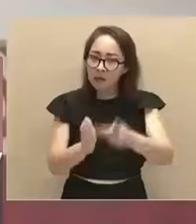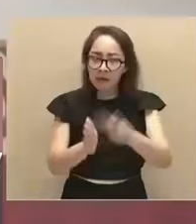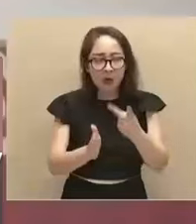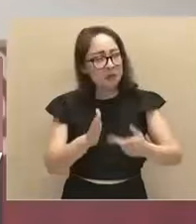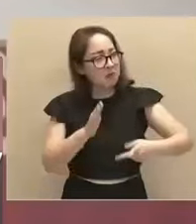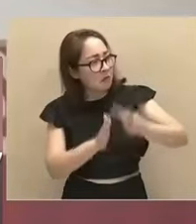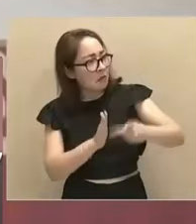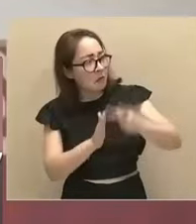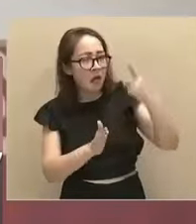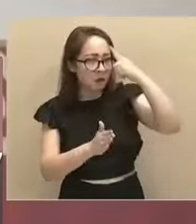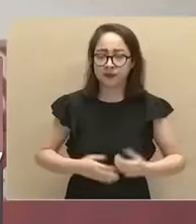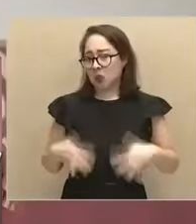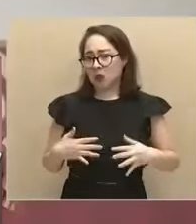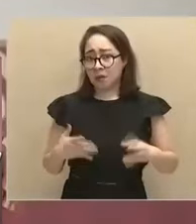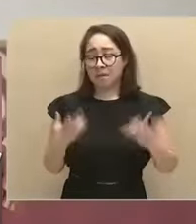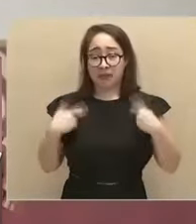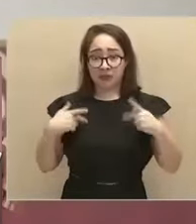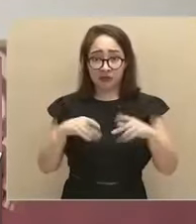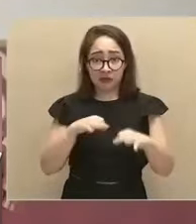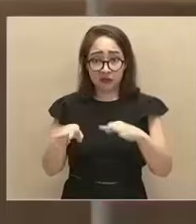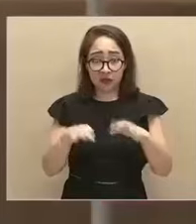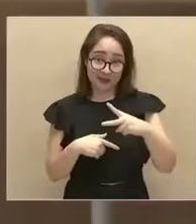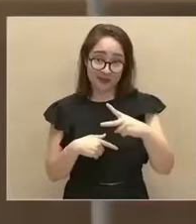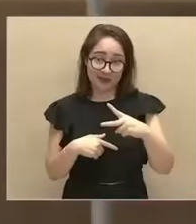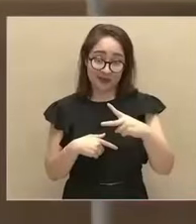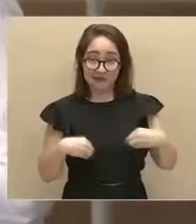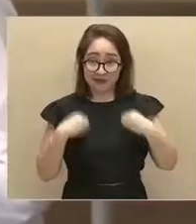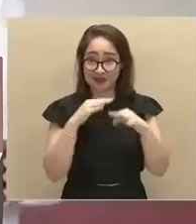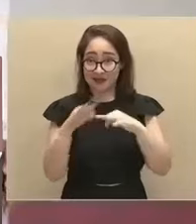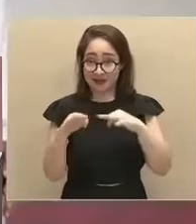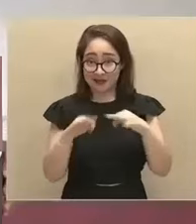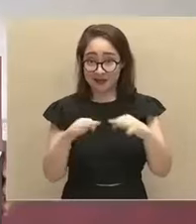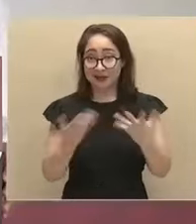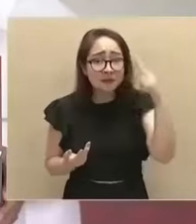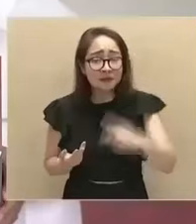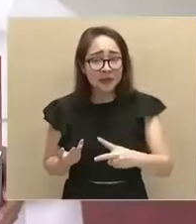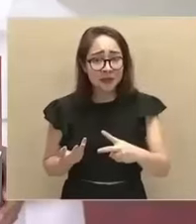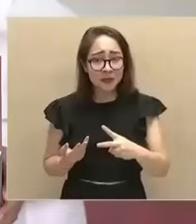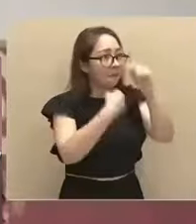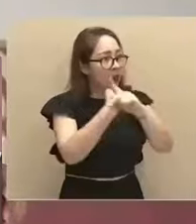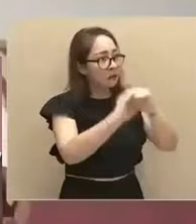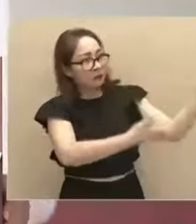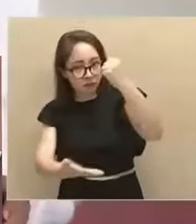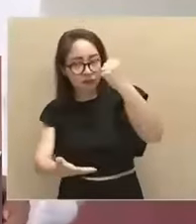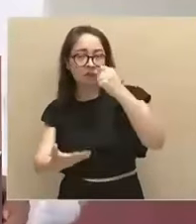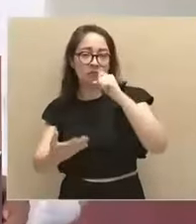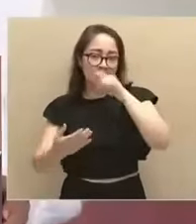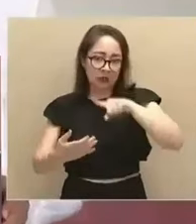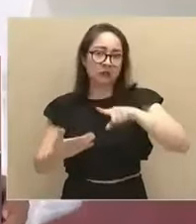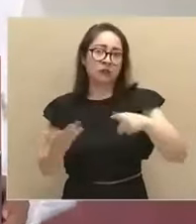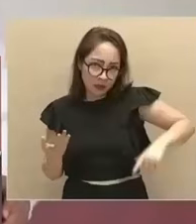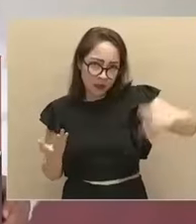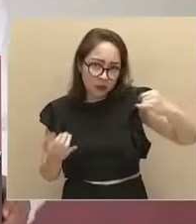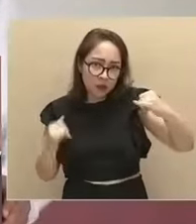Unidos. Viven, trabajan 40 millones de mexicanos. Ya somos el principal socio comercial. Y si hay